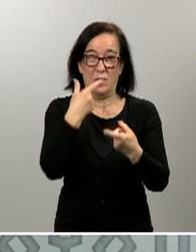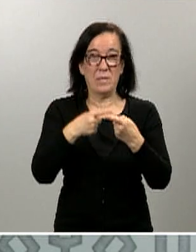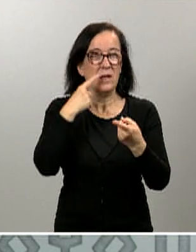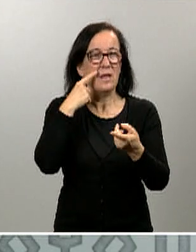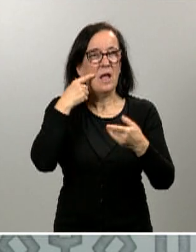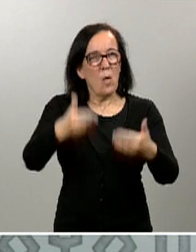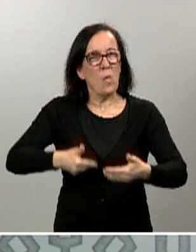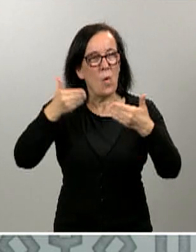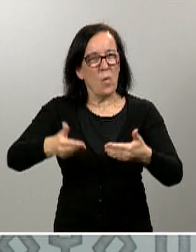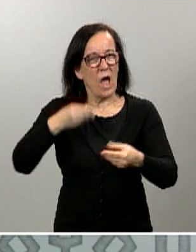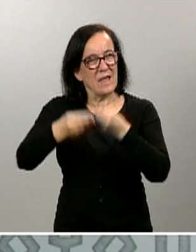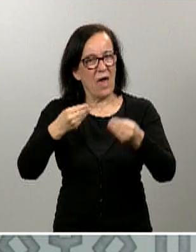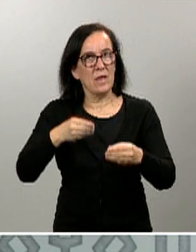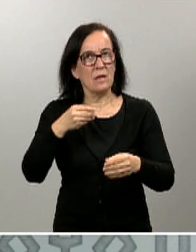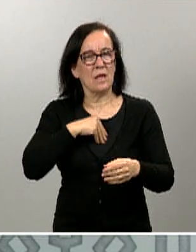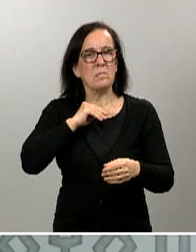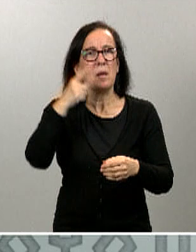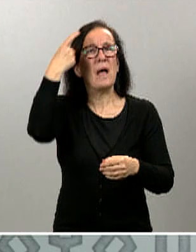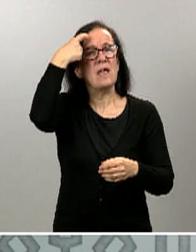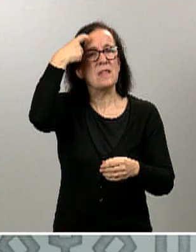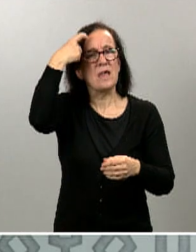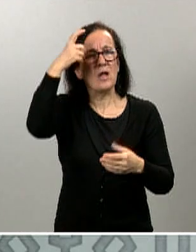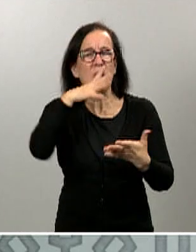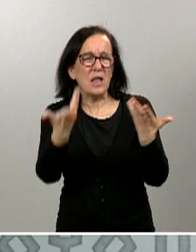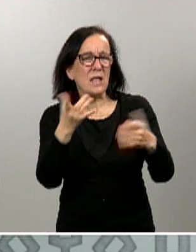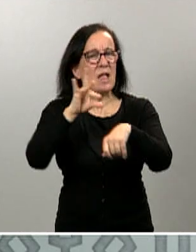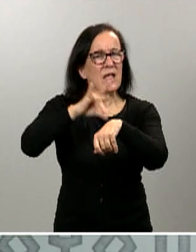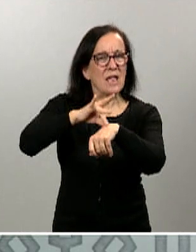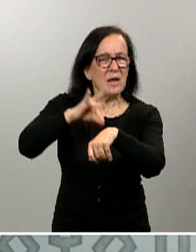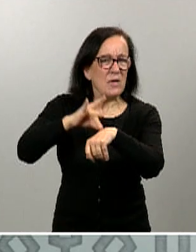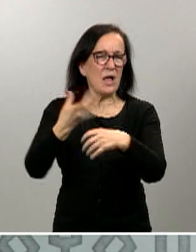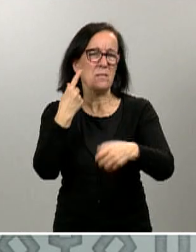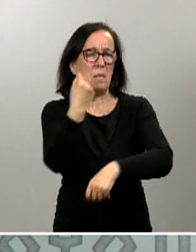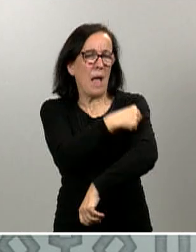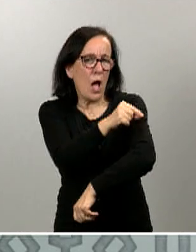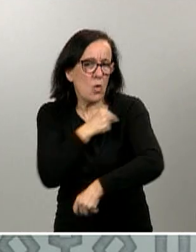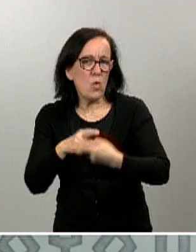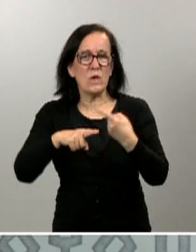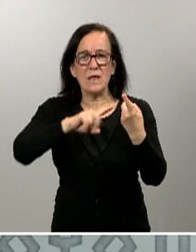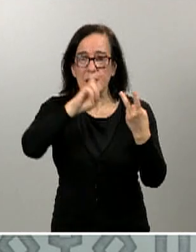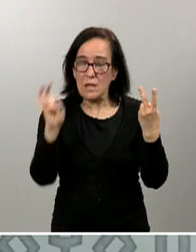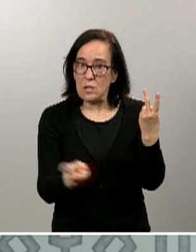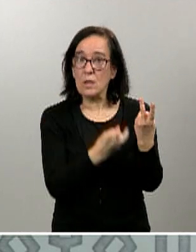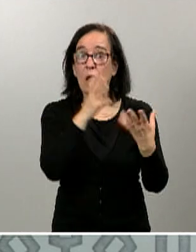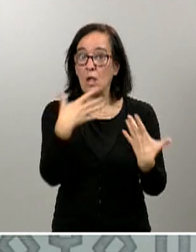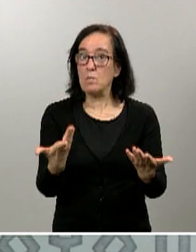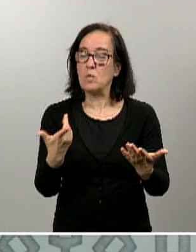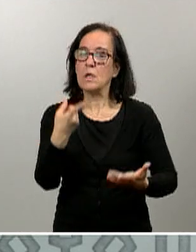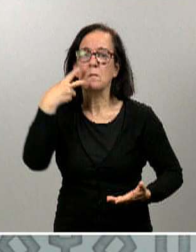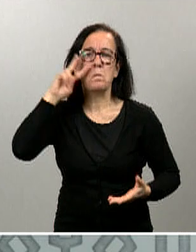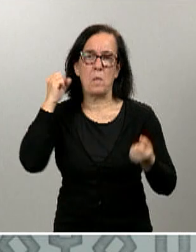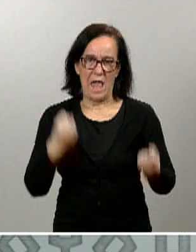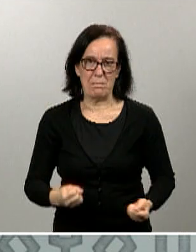saber la inmunidad frente a enfermedades vacunables, por ejemplo. Entonces, son grandes expertos en el diseño